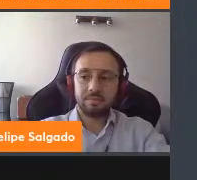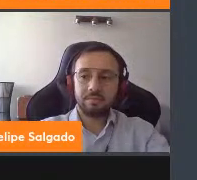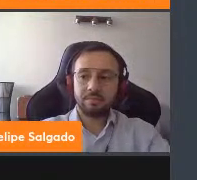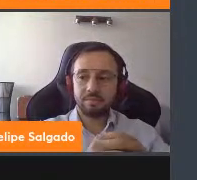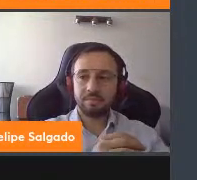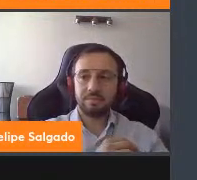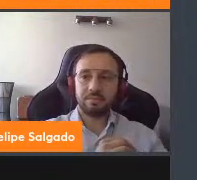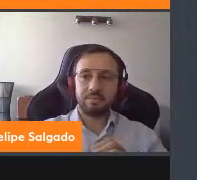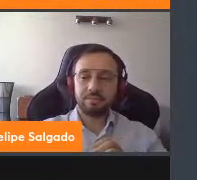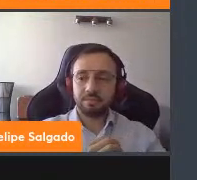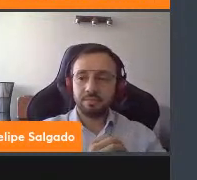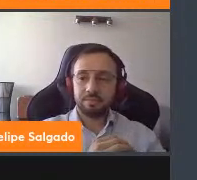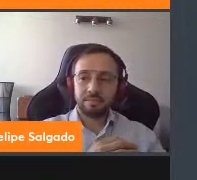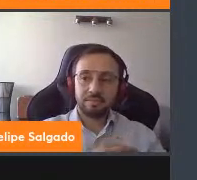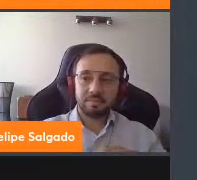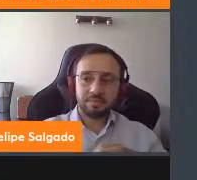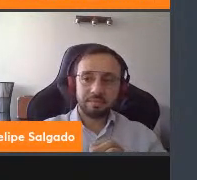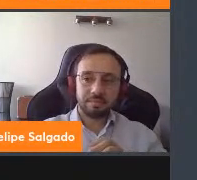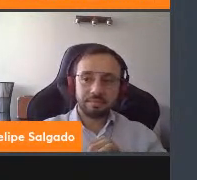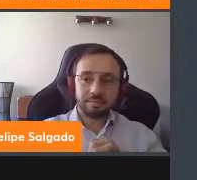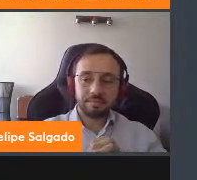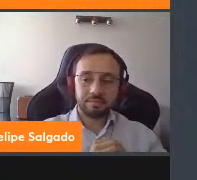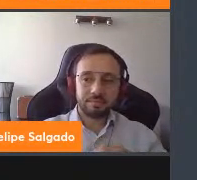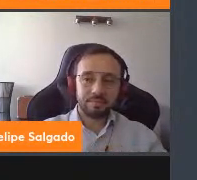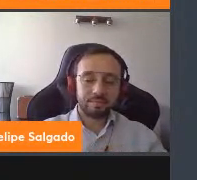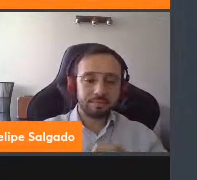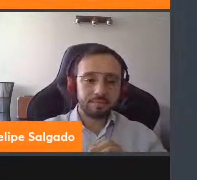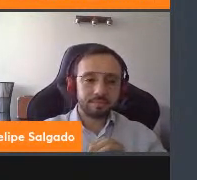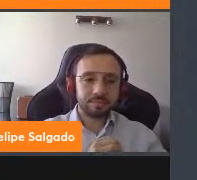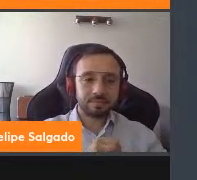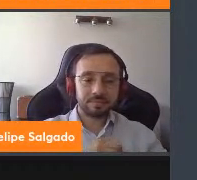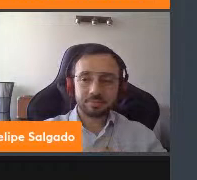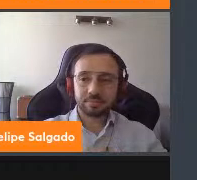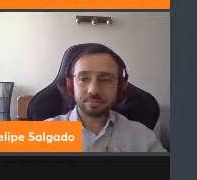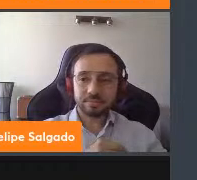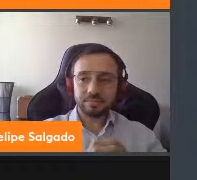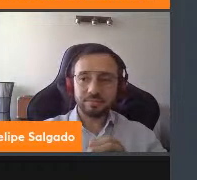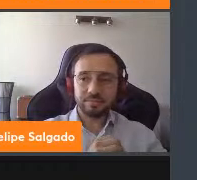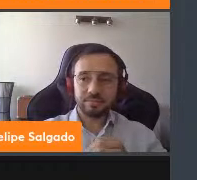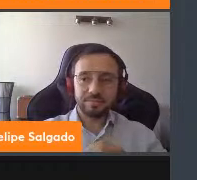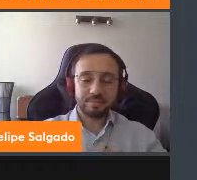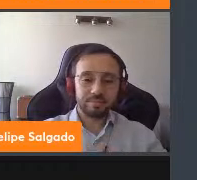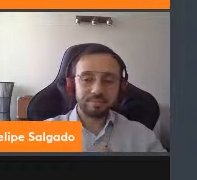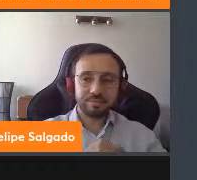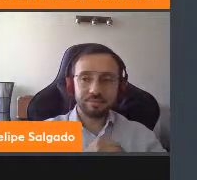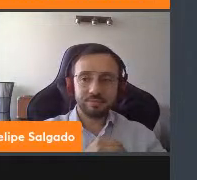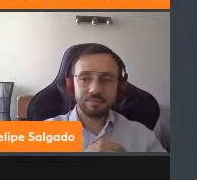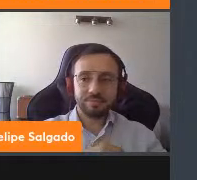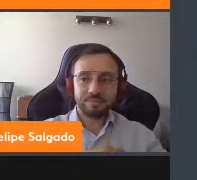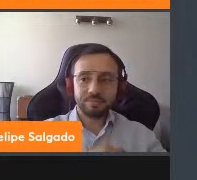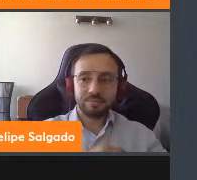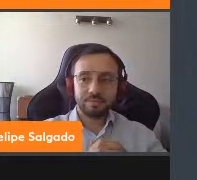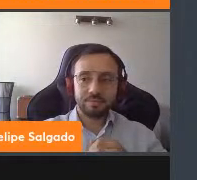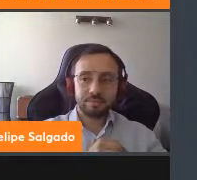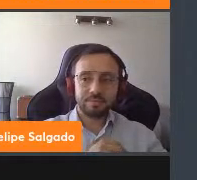se está realizando una encuesta en donde queremos poder recabar la información respecto a varias temáticas de desarrollo sostenible